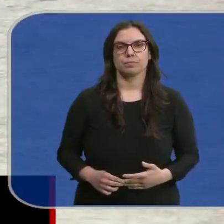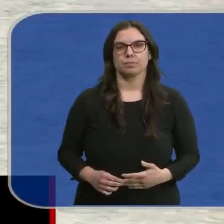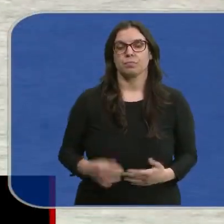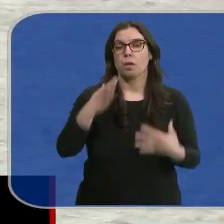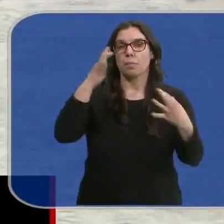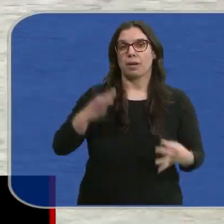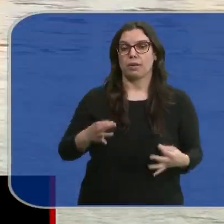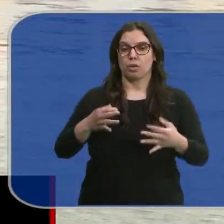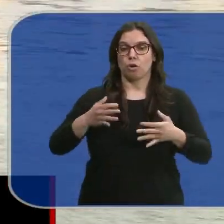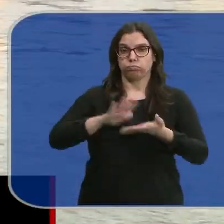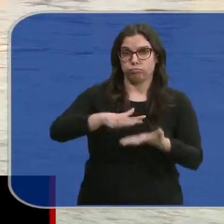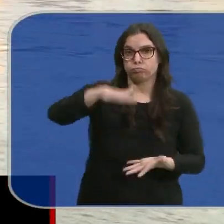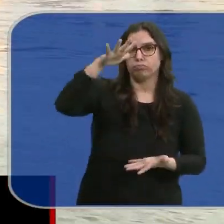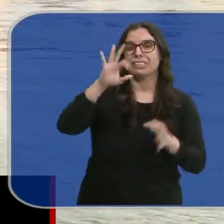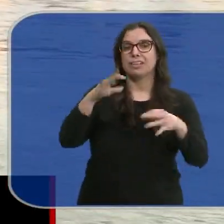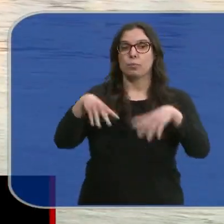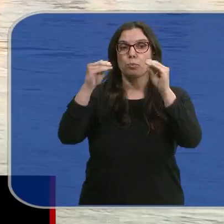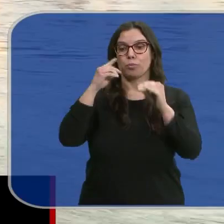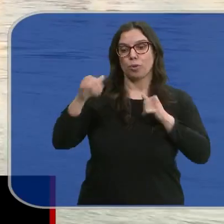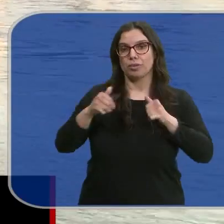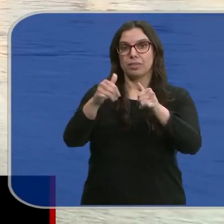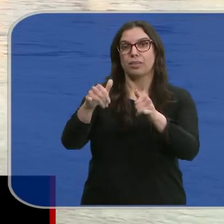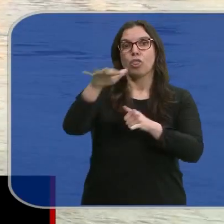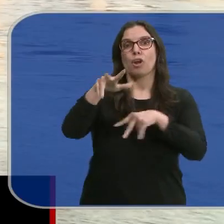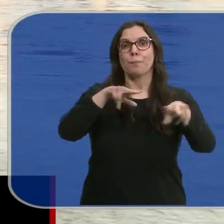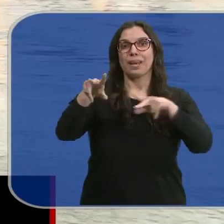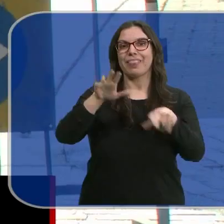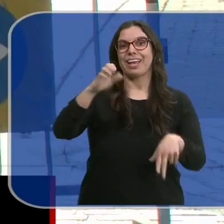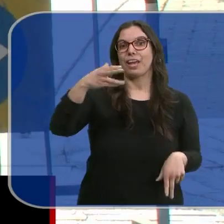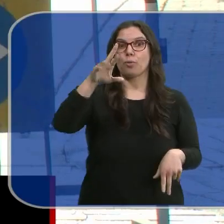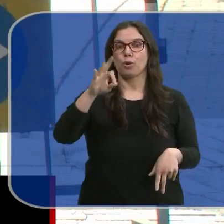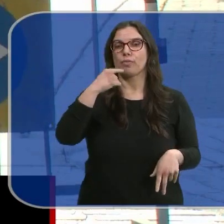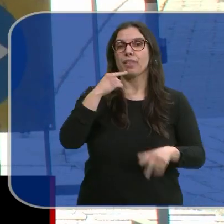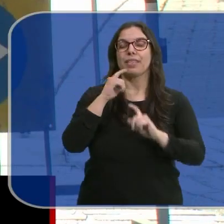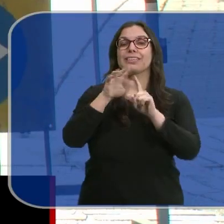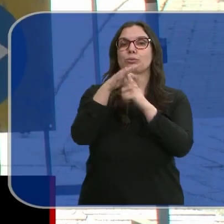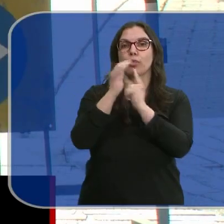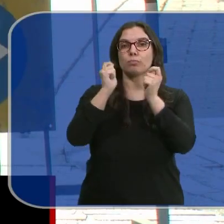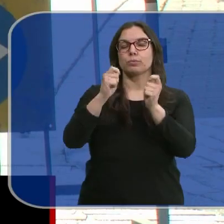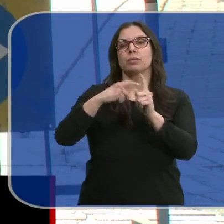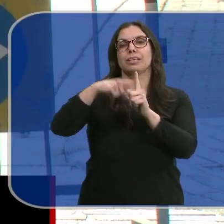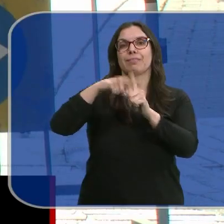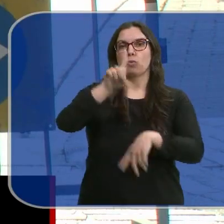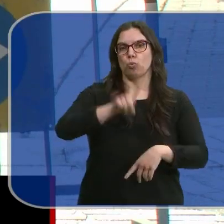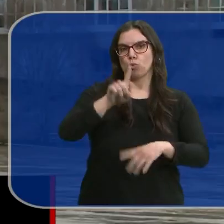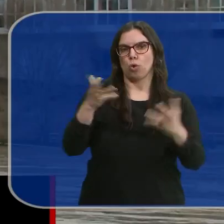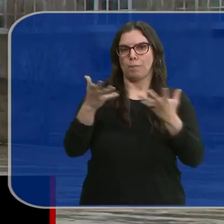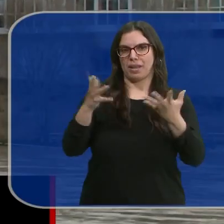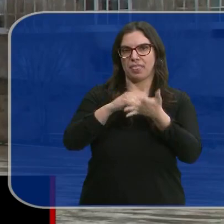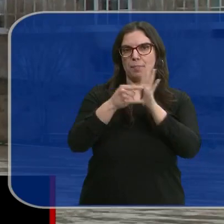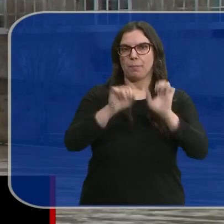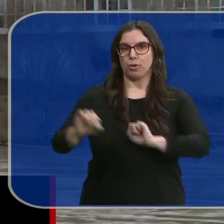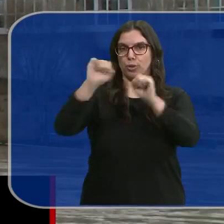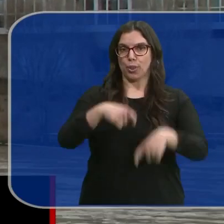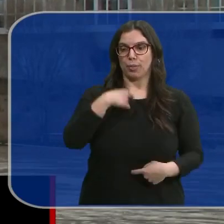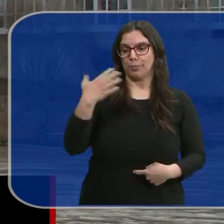Riesgo de inundaciones en Burgos, así baja el Ebro a la altura de Miranda. Se ha declarado la situación 1 de emergencia del Plan de Protección Civil. Las